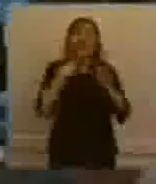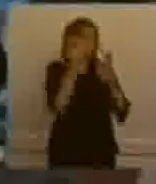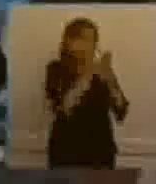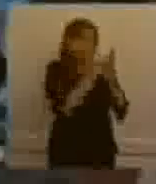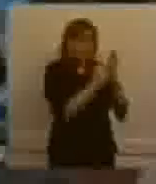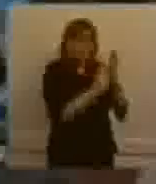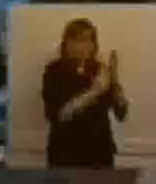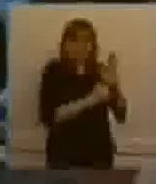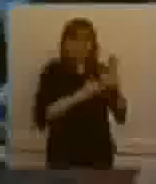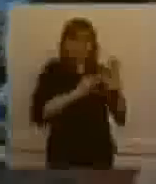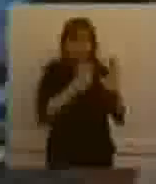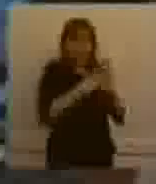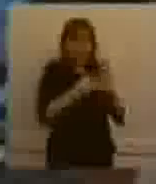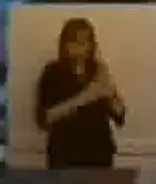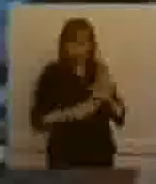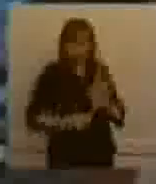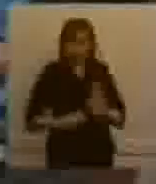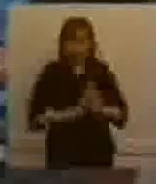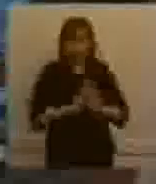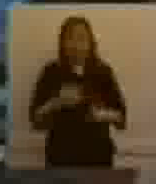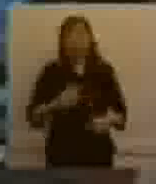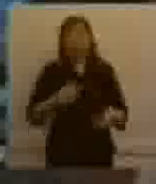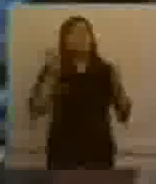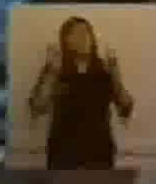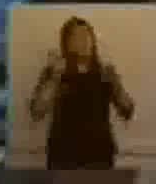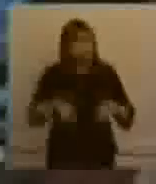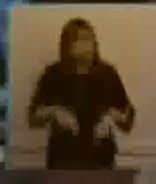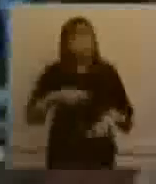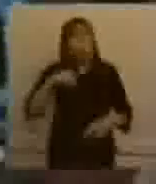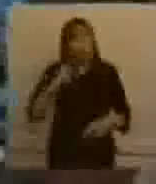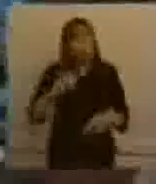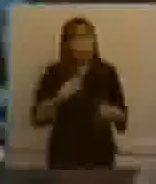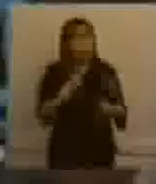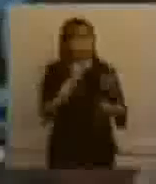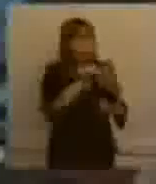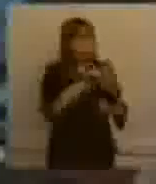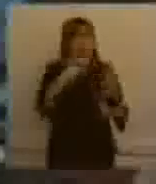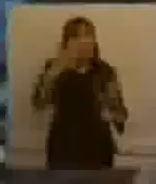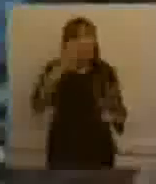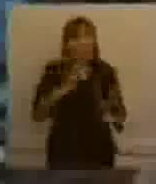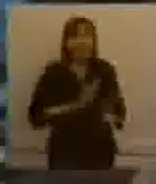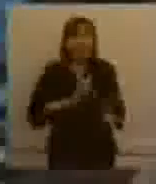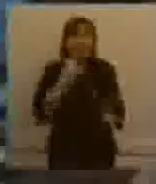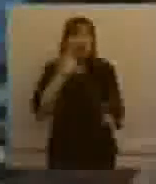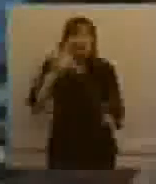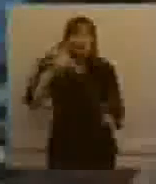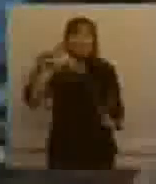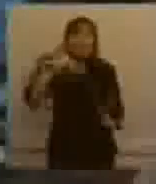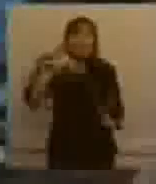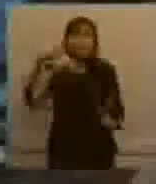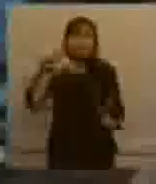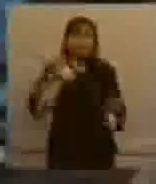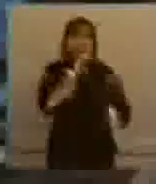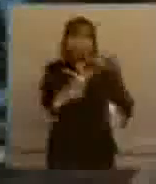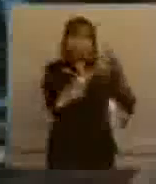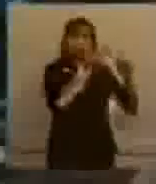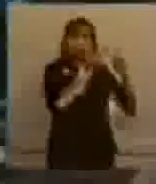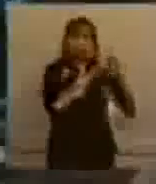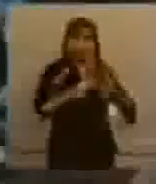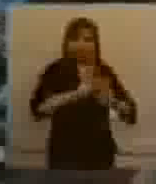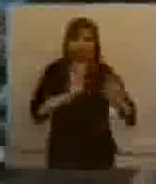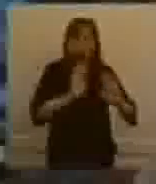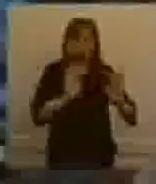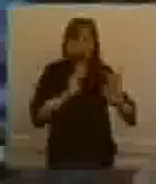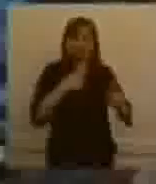hemos dispuesto a través de la AFIP las siguientes medidas,